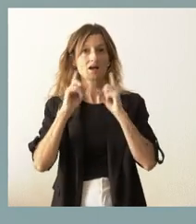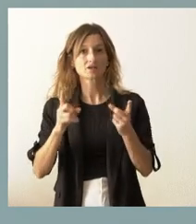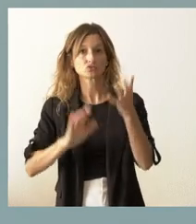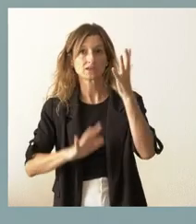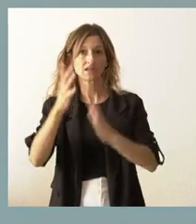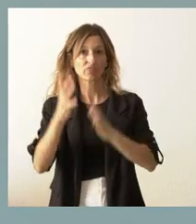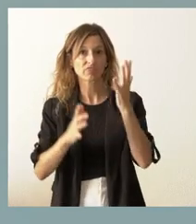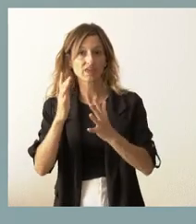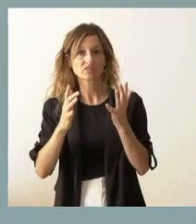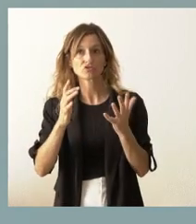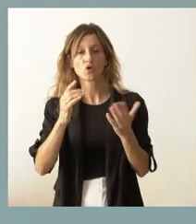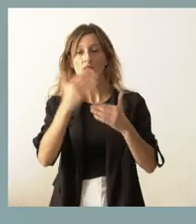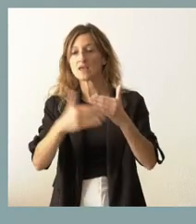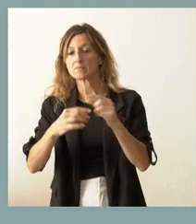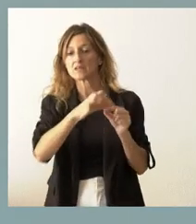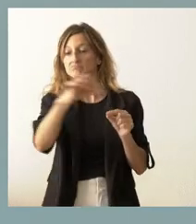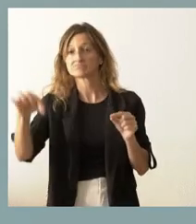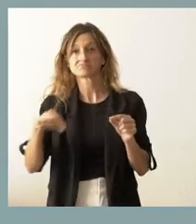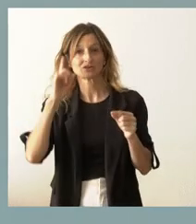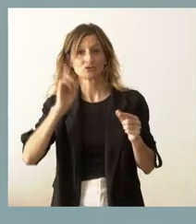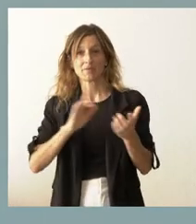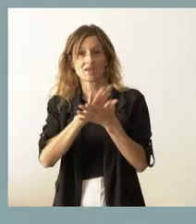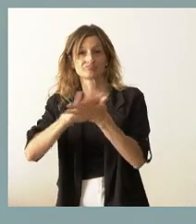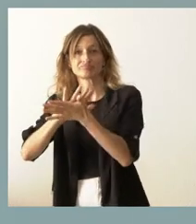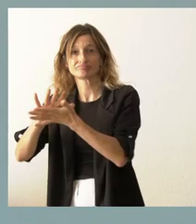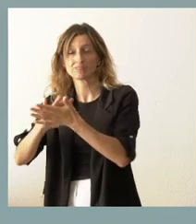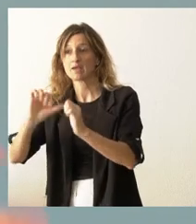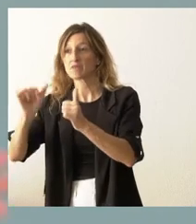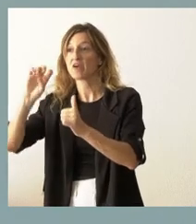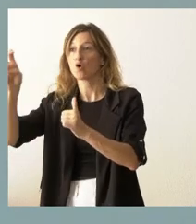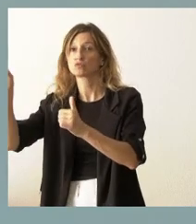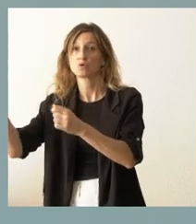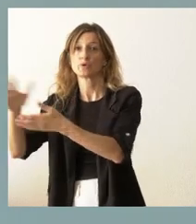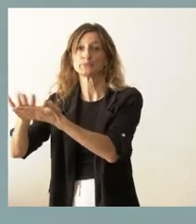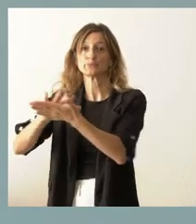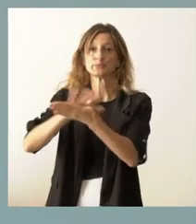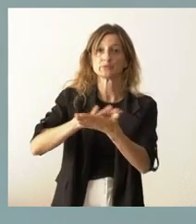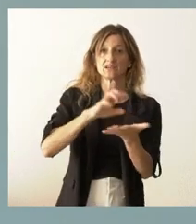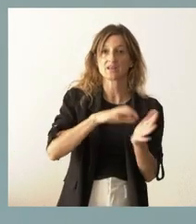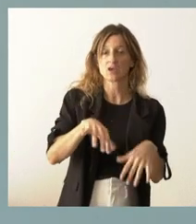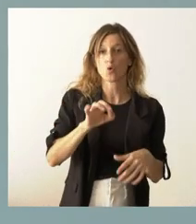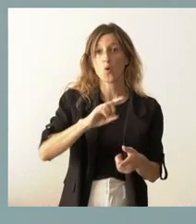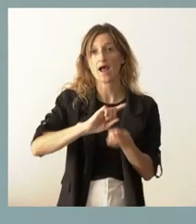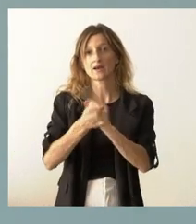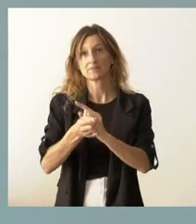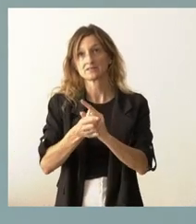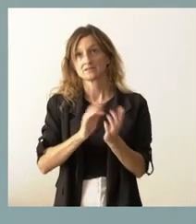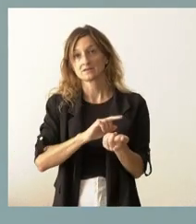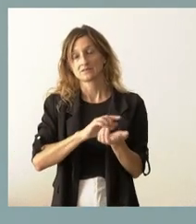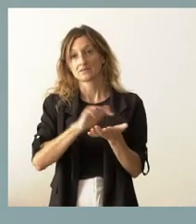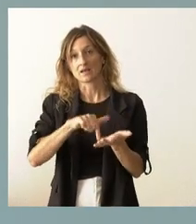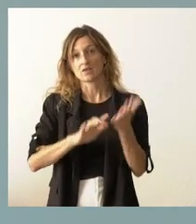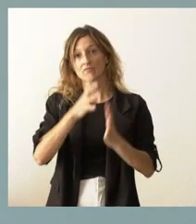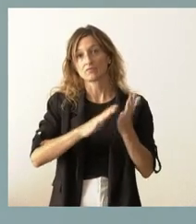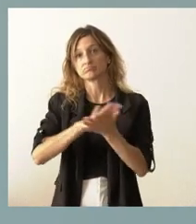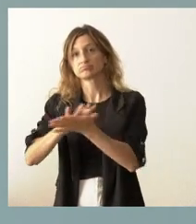incendios no entienden delímetres geográficos e incendios que tienen origen en otras comunidades autónomas han pasado a Castilla y León y que nosotros hayamos intervenido en otras comunidades autónomas